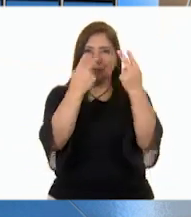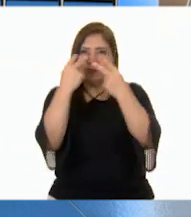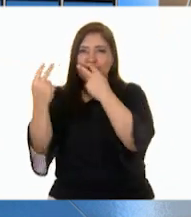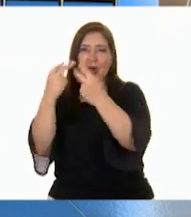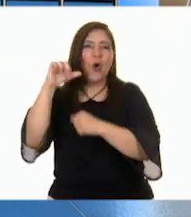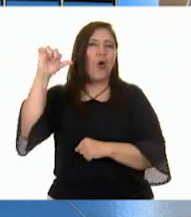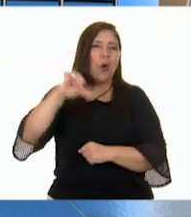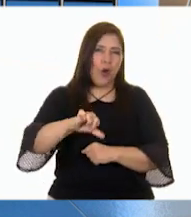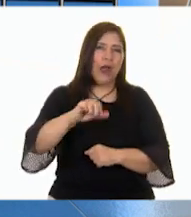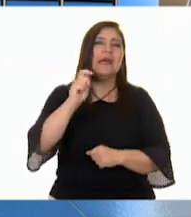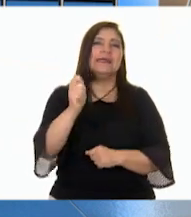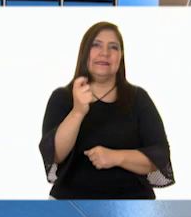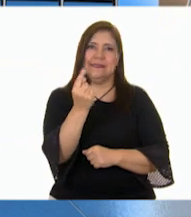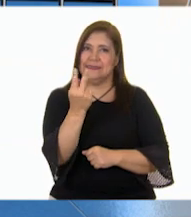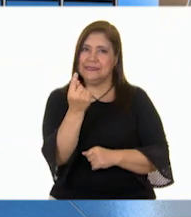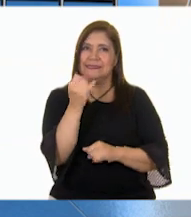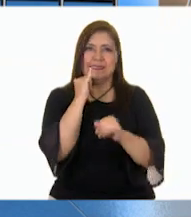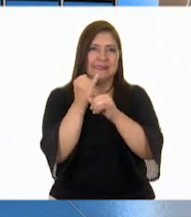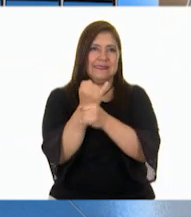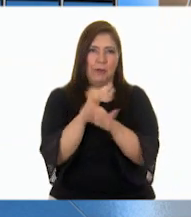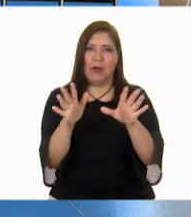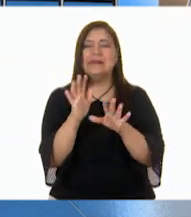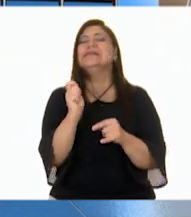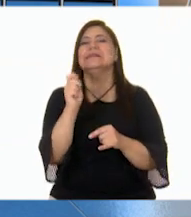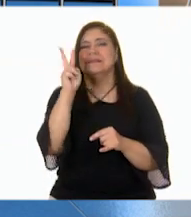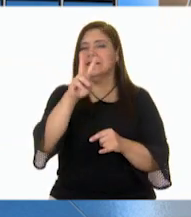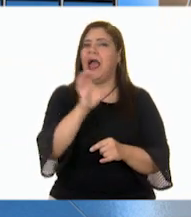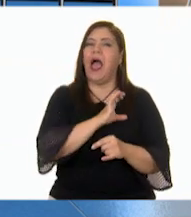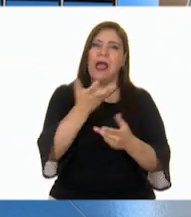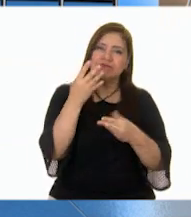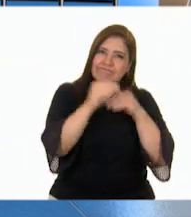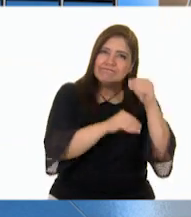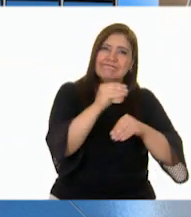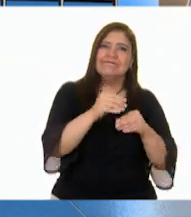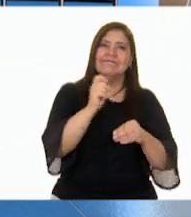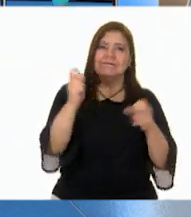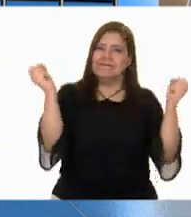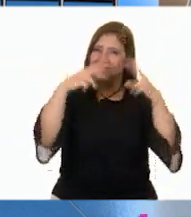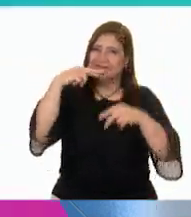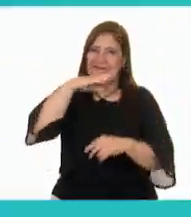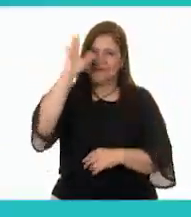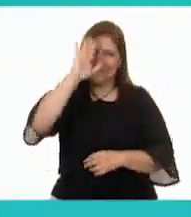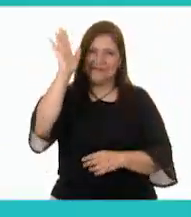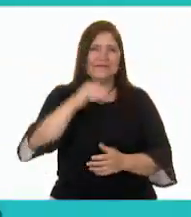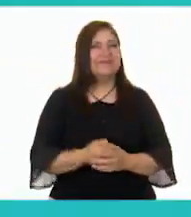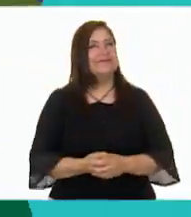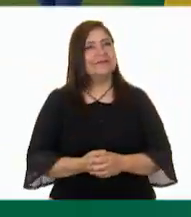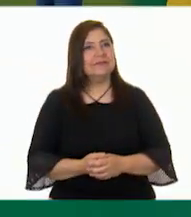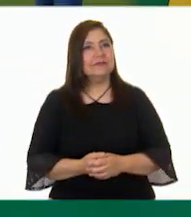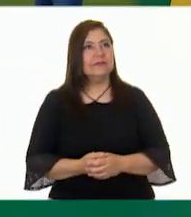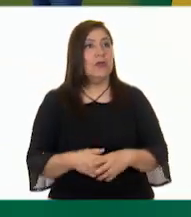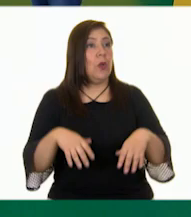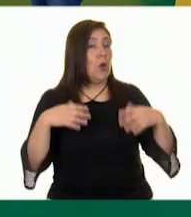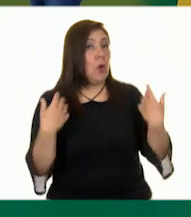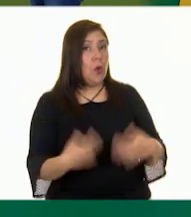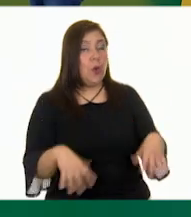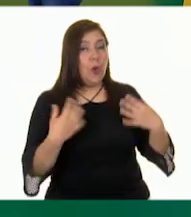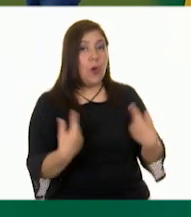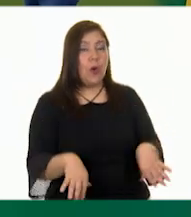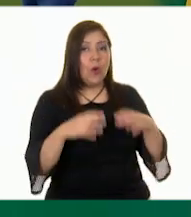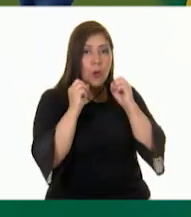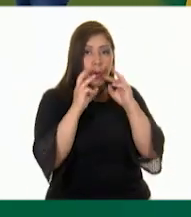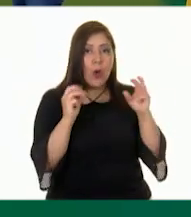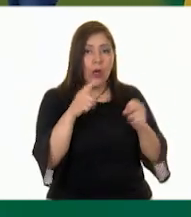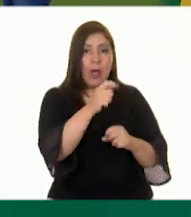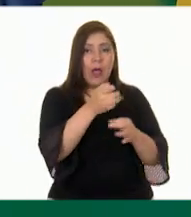más este increíble noticiero que hacemos con mucho cariño. ¡Nos vemos muy pronto! ¡Guau! ¡Qué